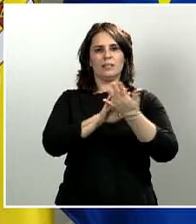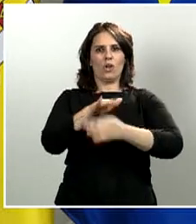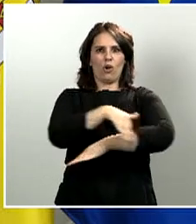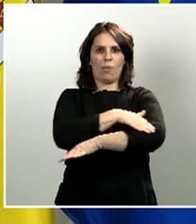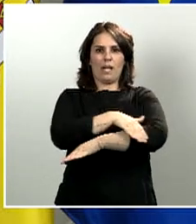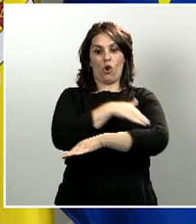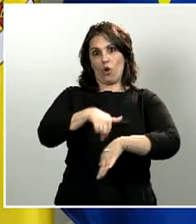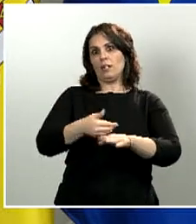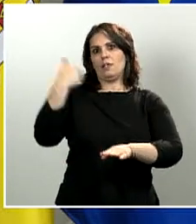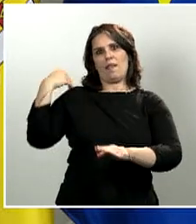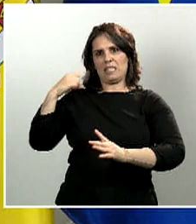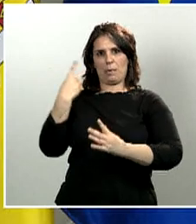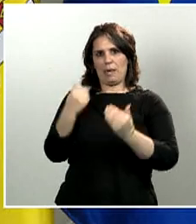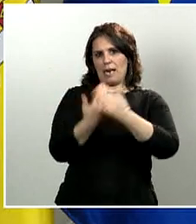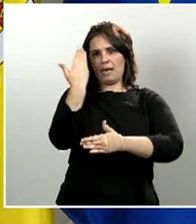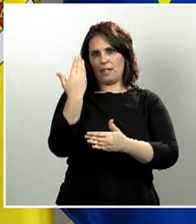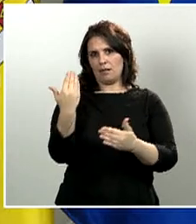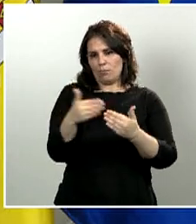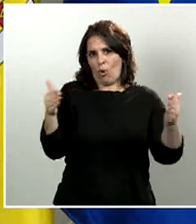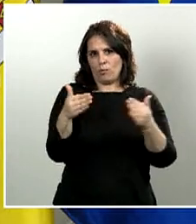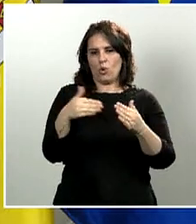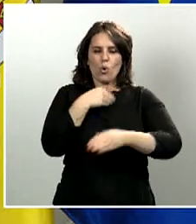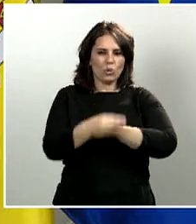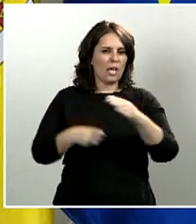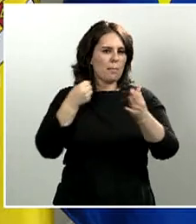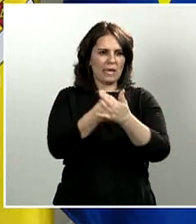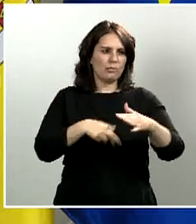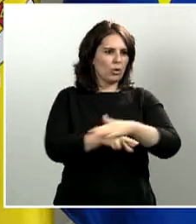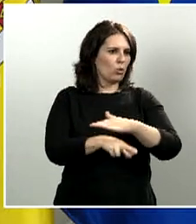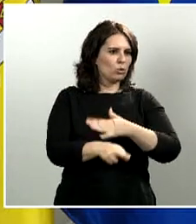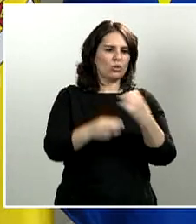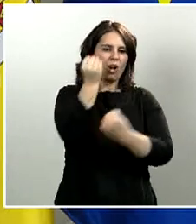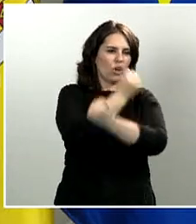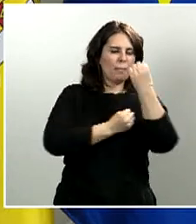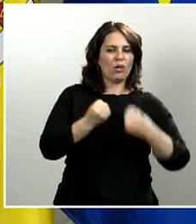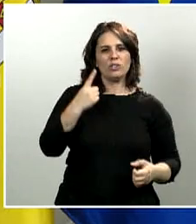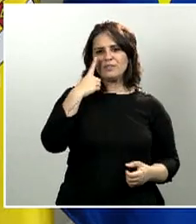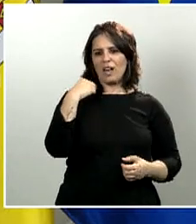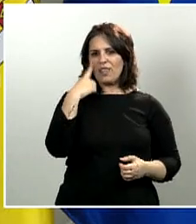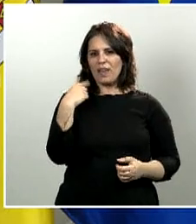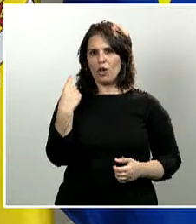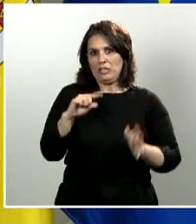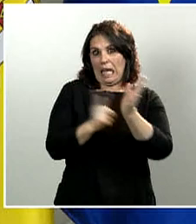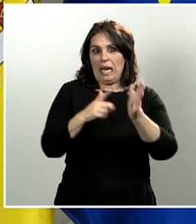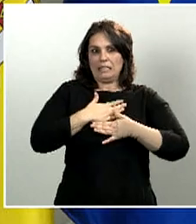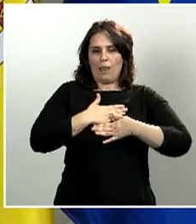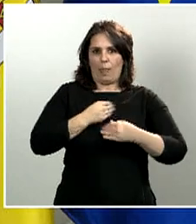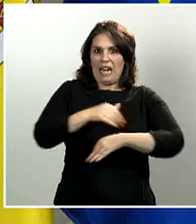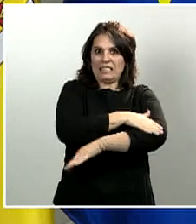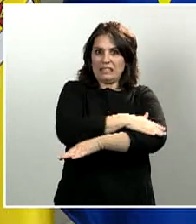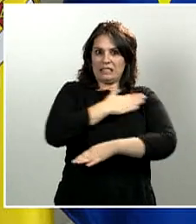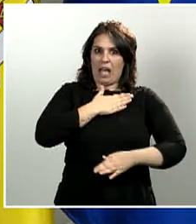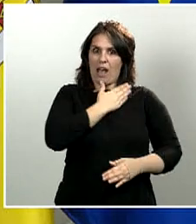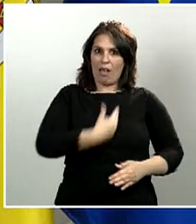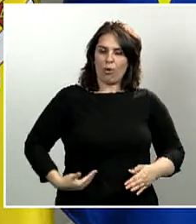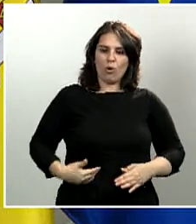utilizar todos los recursos económicos, recursos financieros, recursos legales del Estado, para dar una respuesta a esta situación de emergencia en